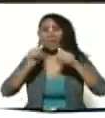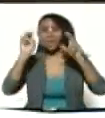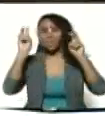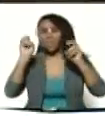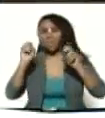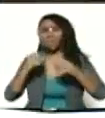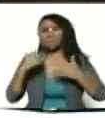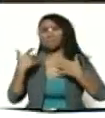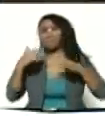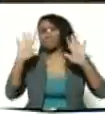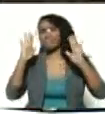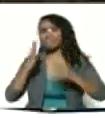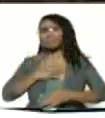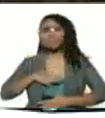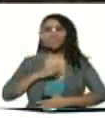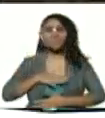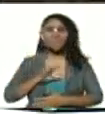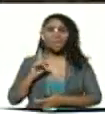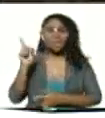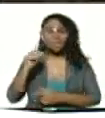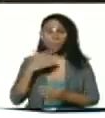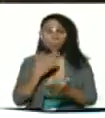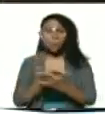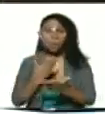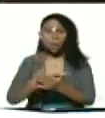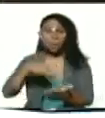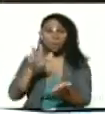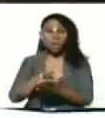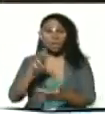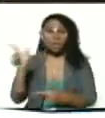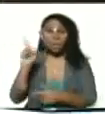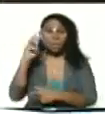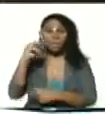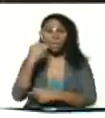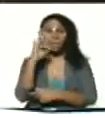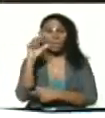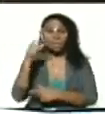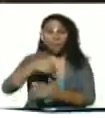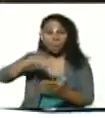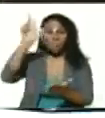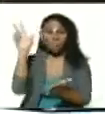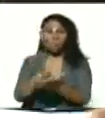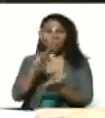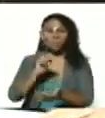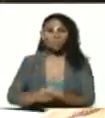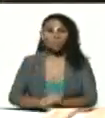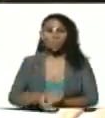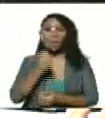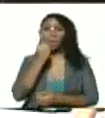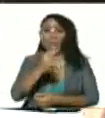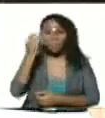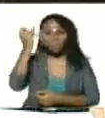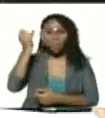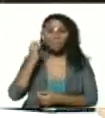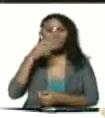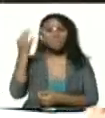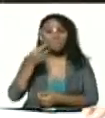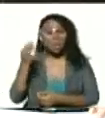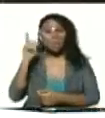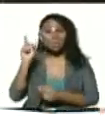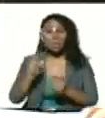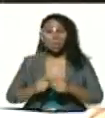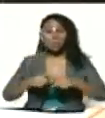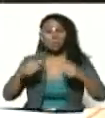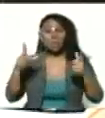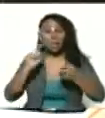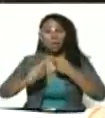aprobada la propuesta de Mari aprobada buena idea verdad miren como van surgiendo